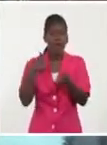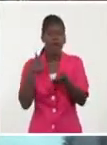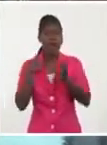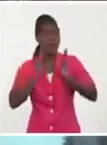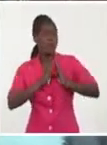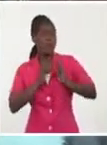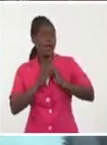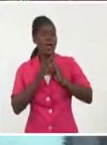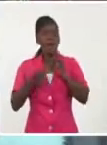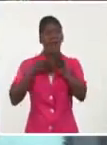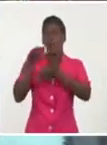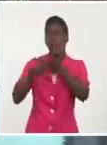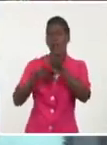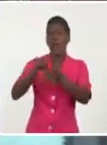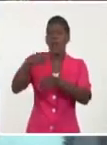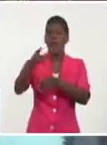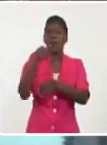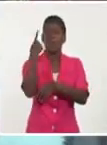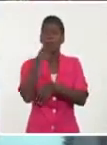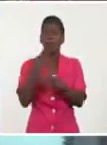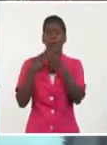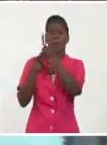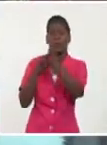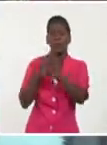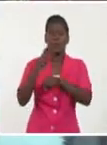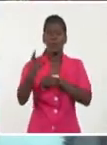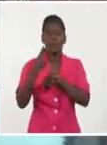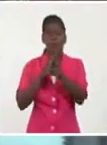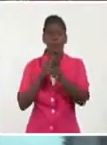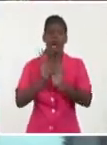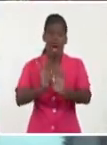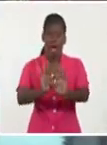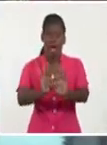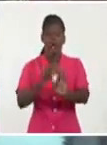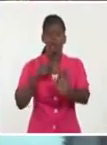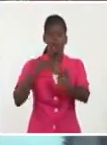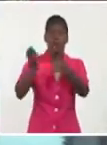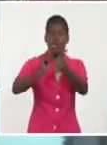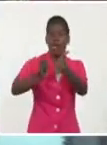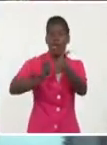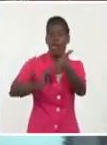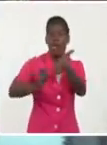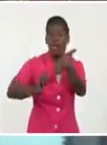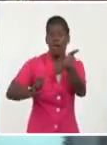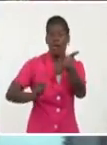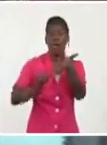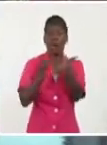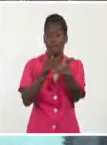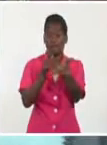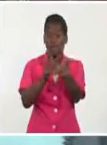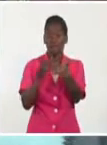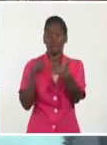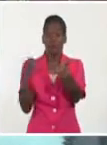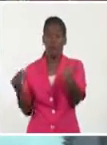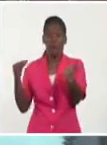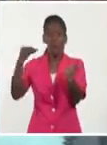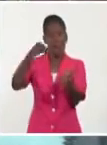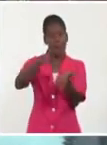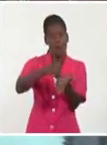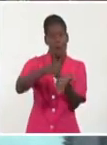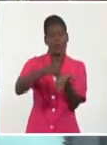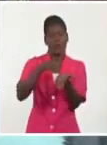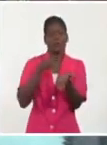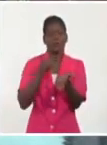manos así. La obra también trata de dos mujeres que, con esa misma